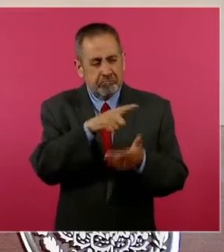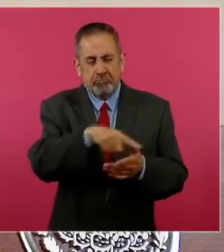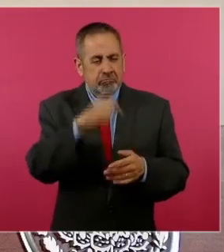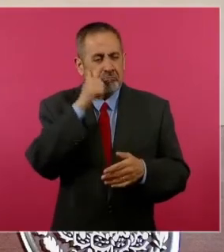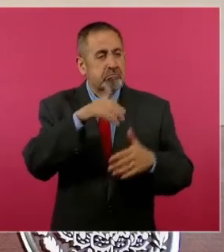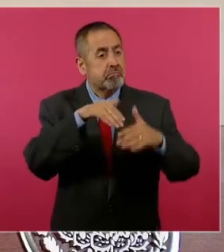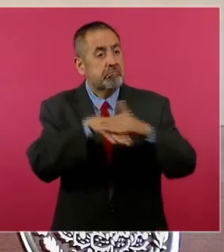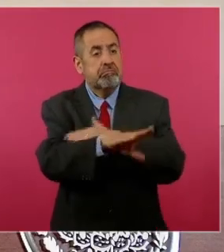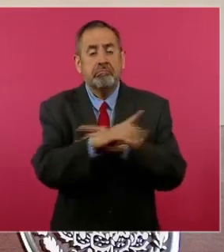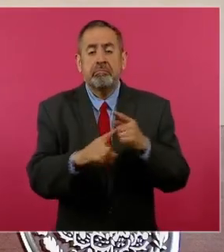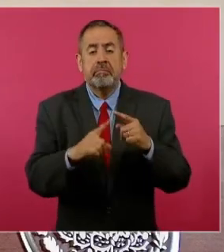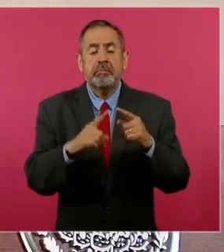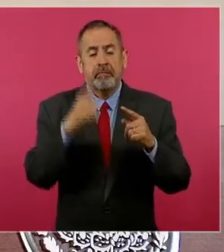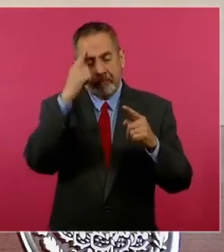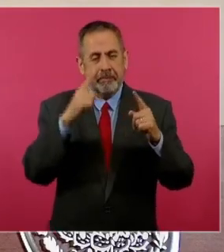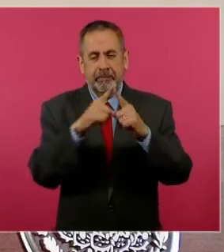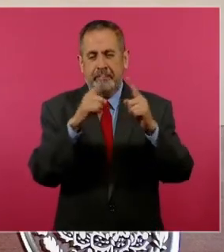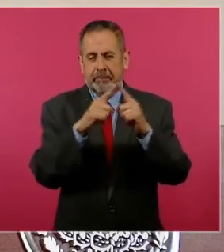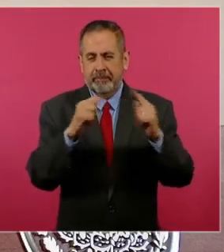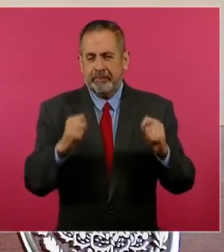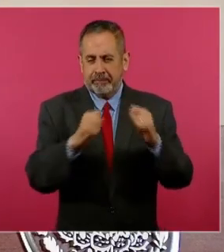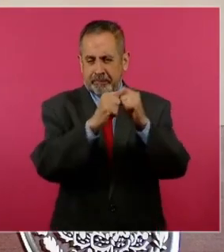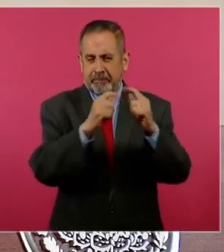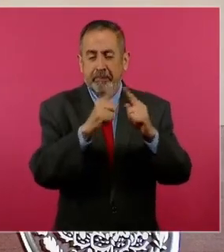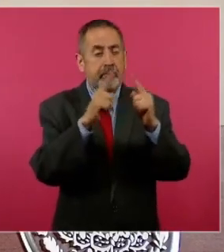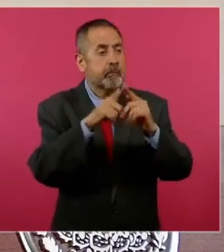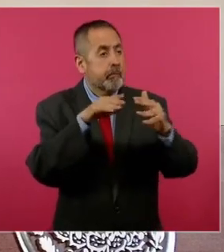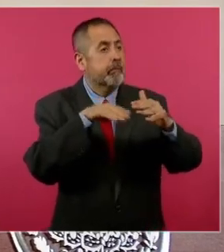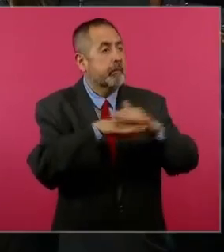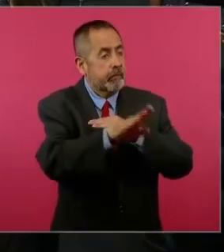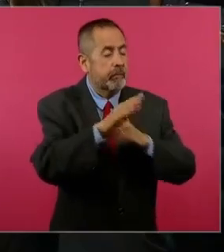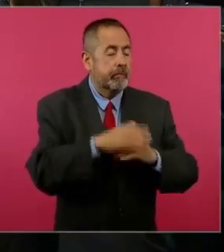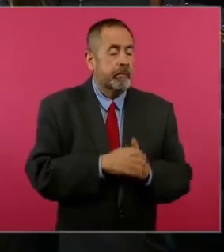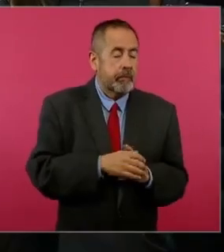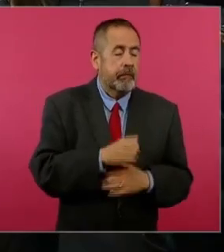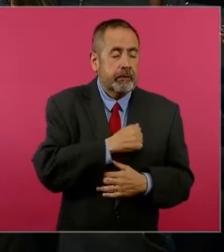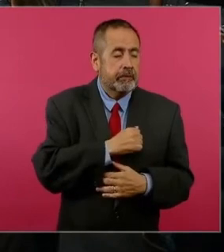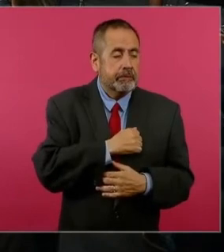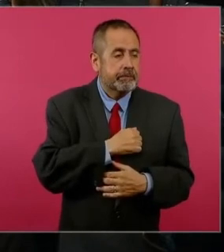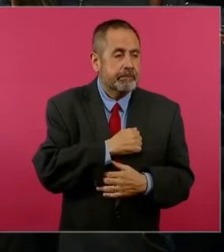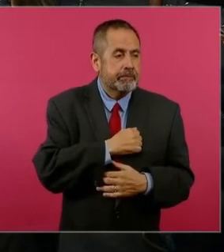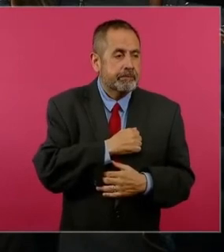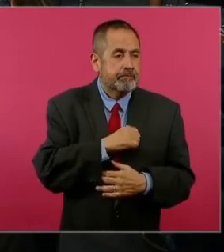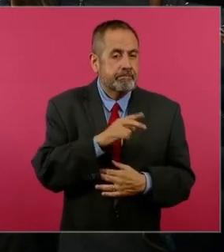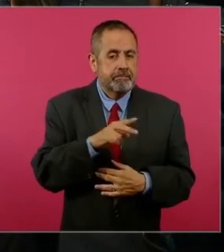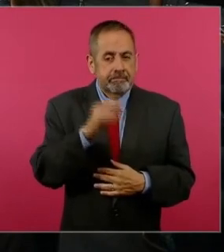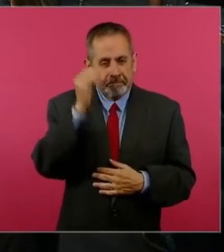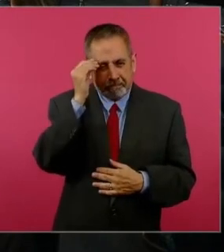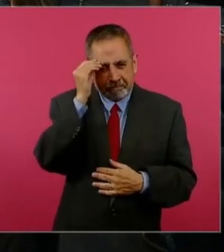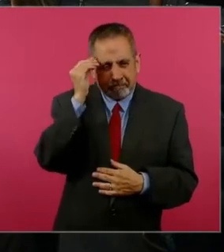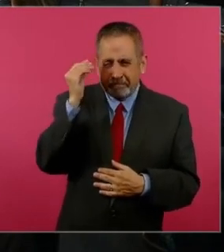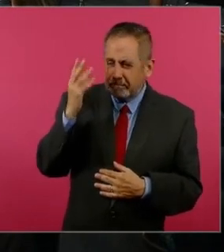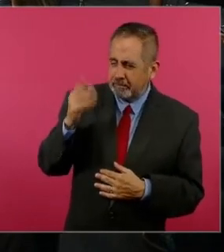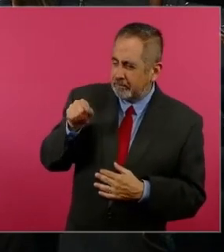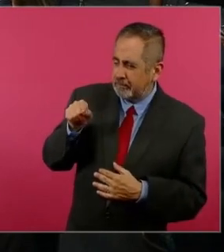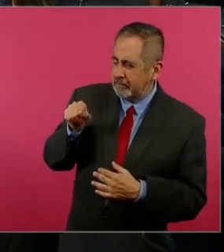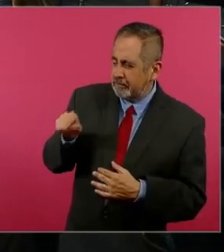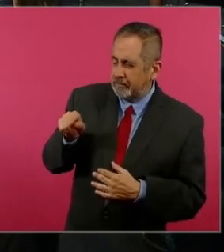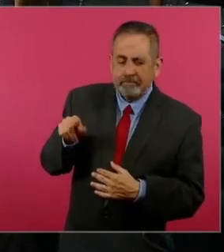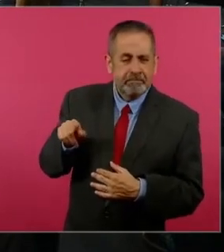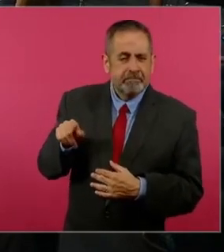y se olvidan de lo que